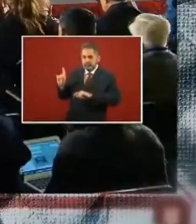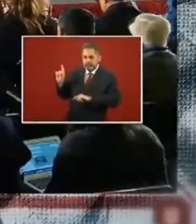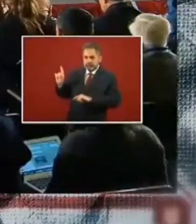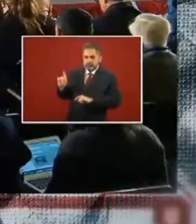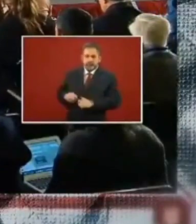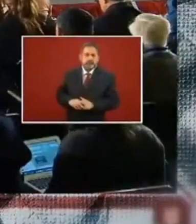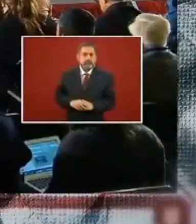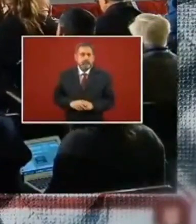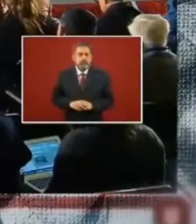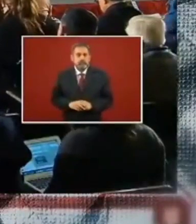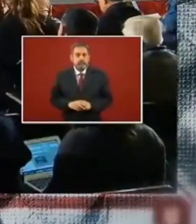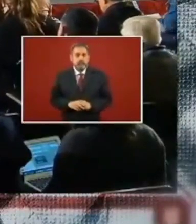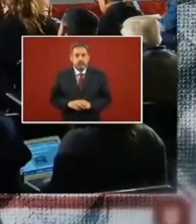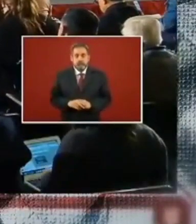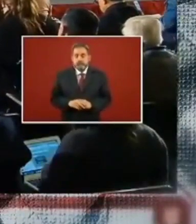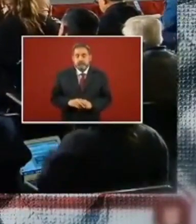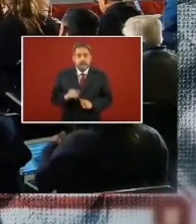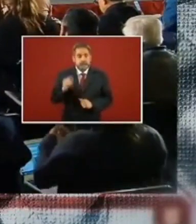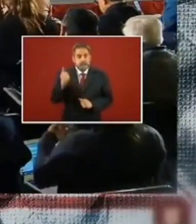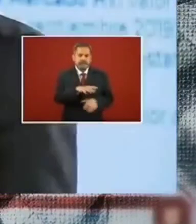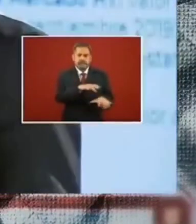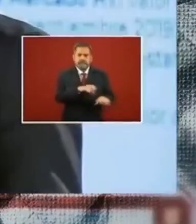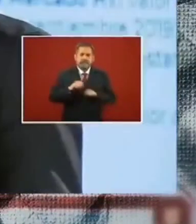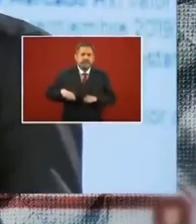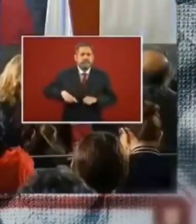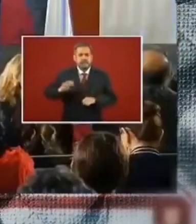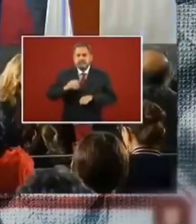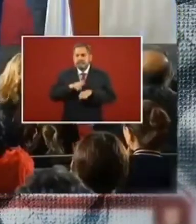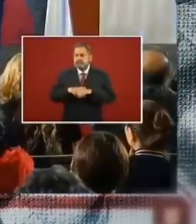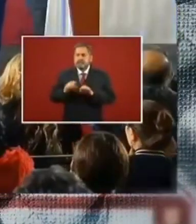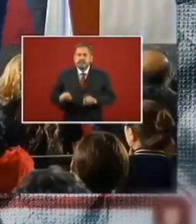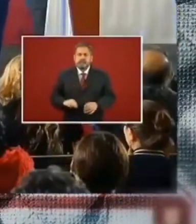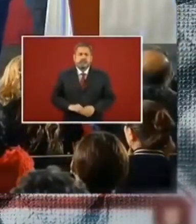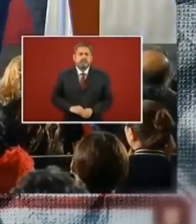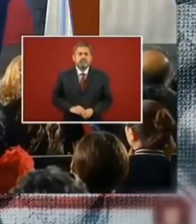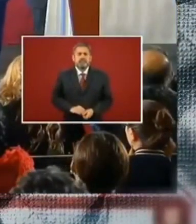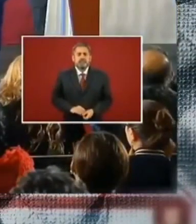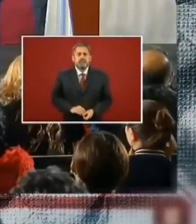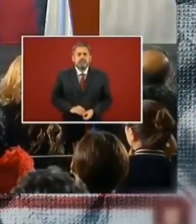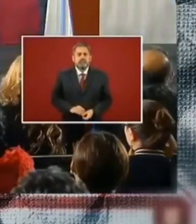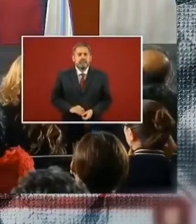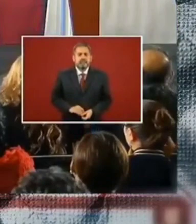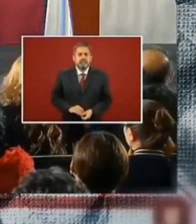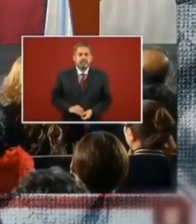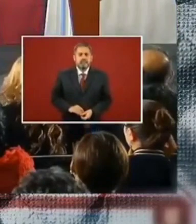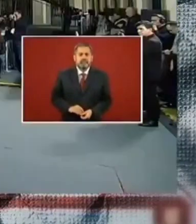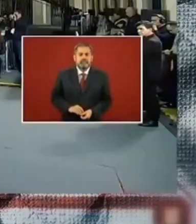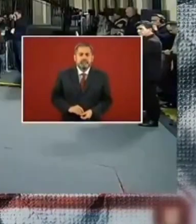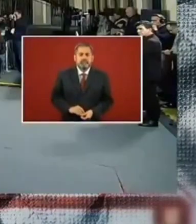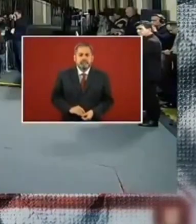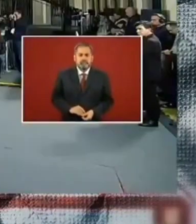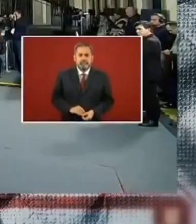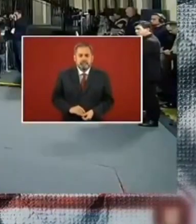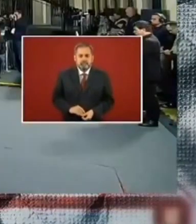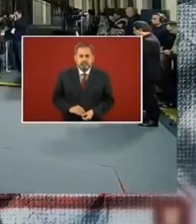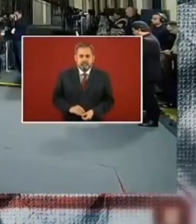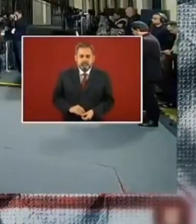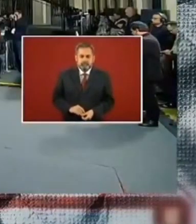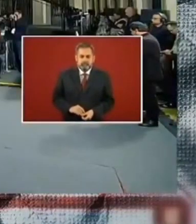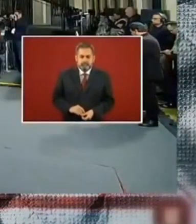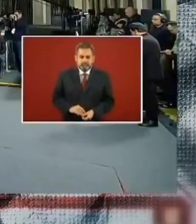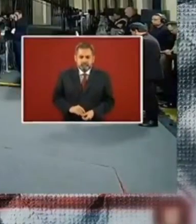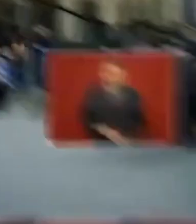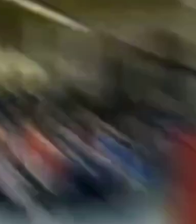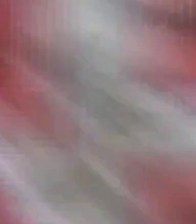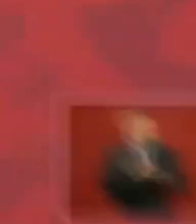de 2020, el director general del Banco Nacional de Obras y Servicios Públicos, Banobras, Jorge Mendoza Sánchez,